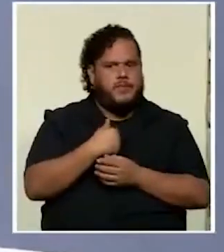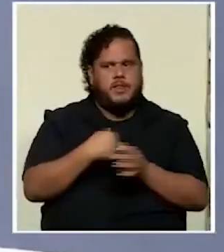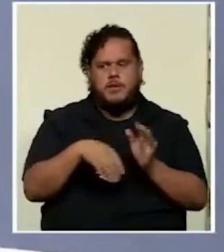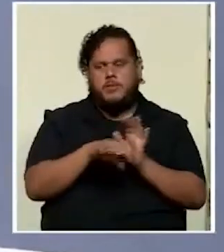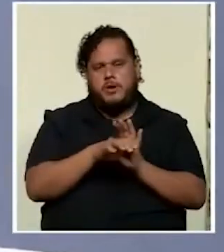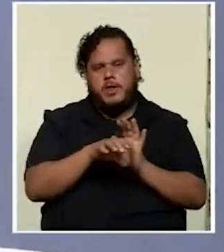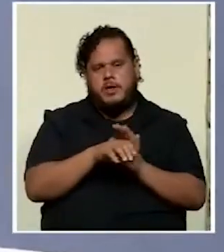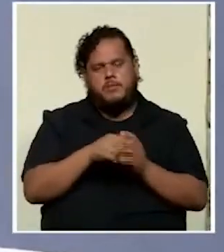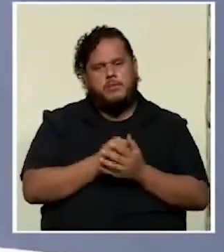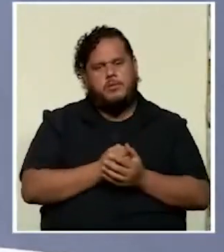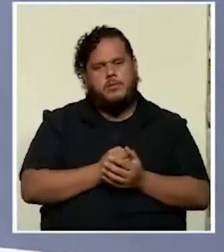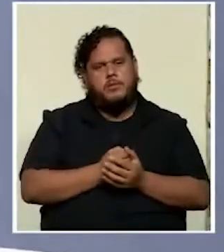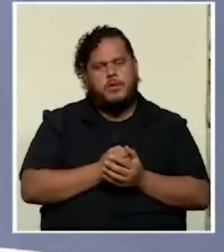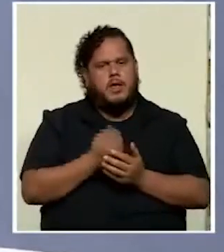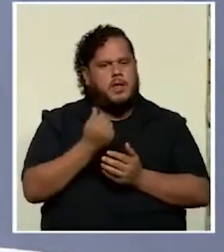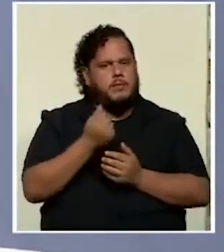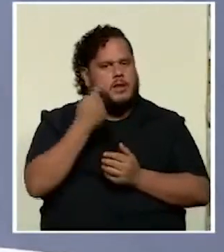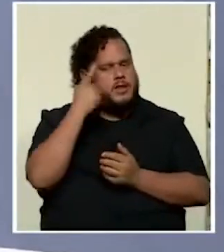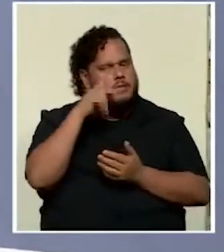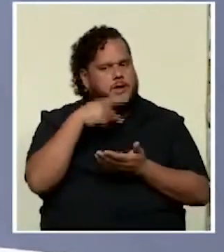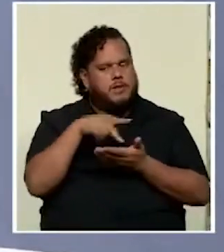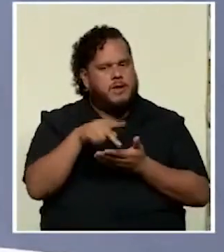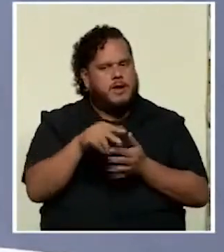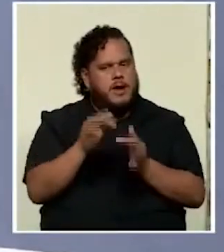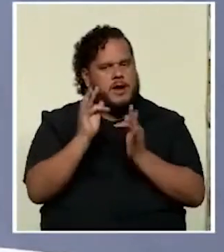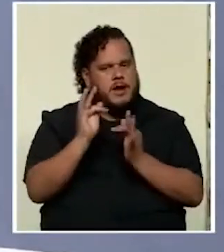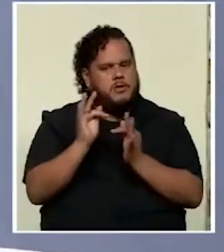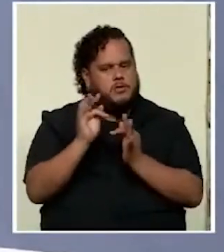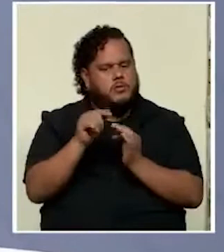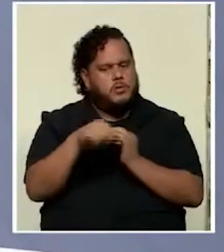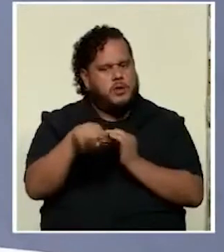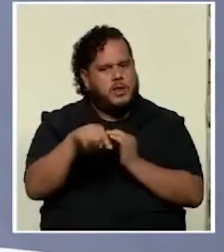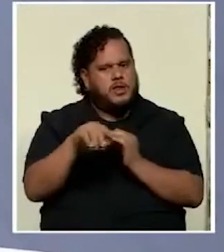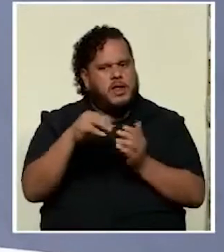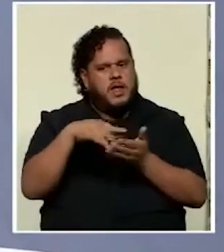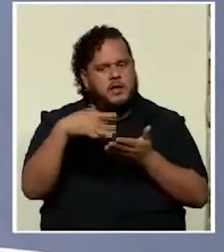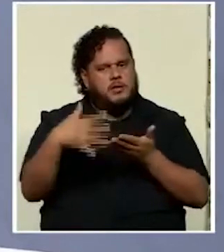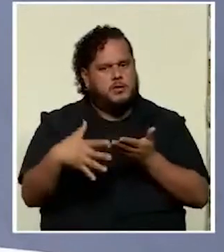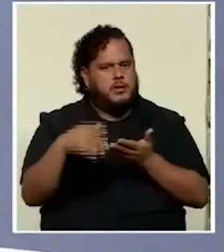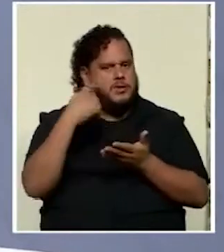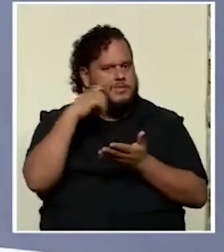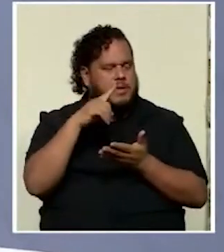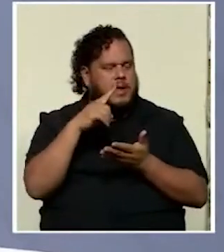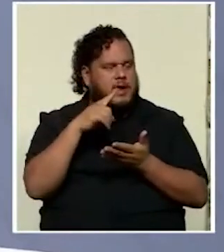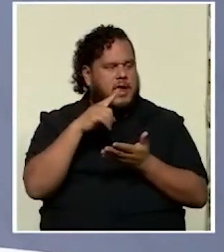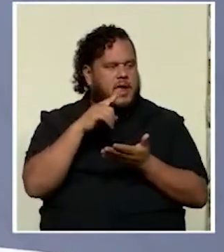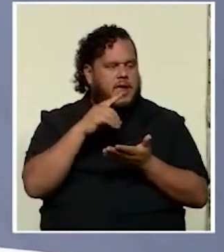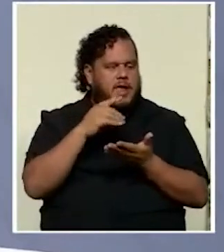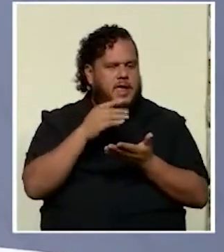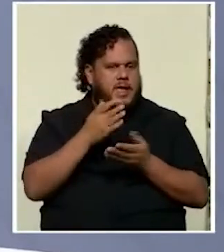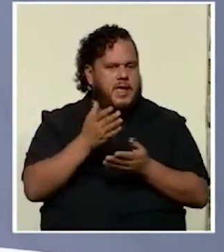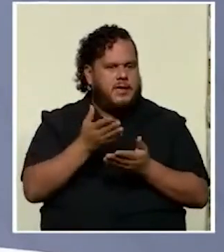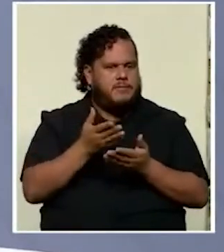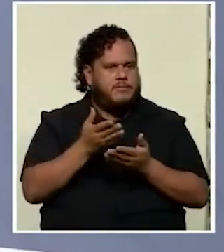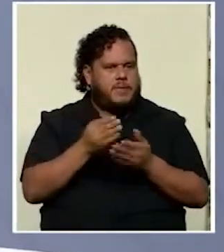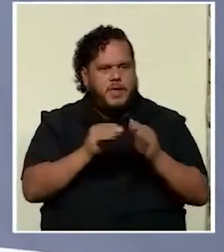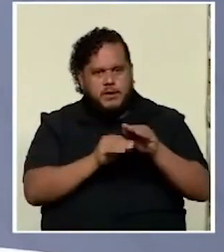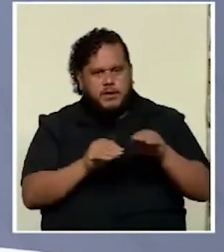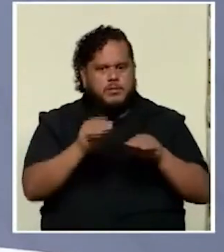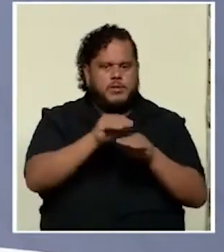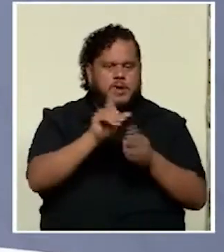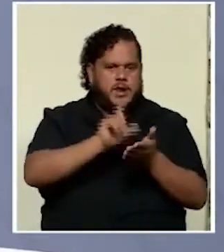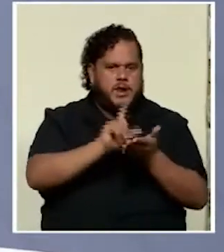ejemplo plata para pagarle tutorías a los estudiantes para reponer las lecciones y esas lecciones no se